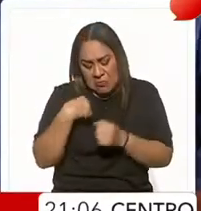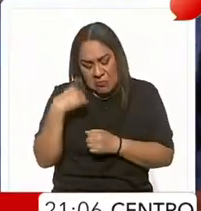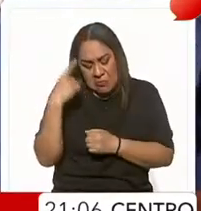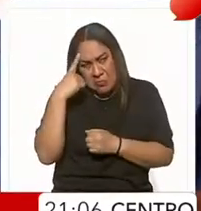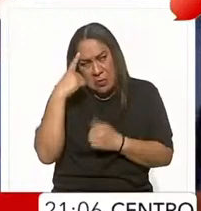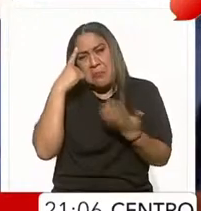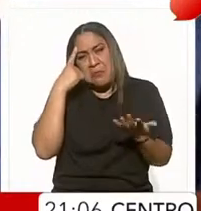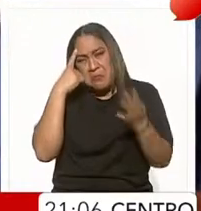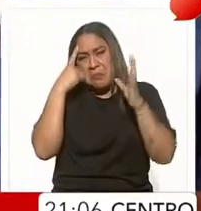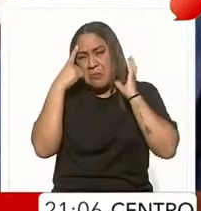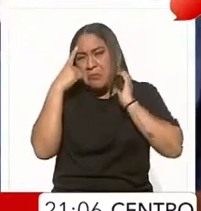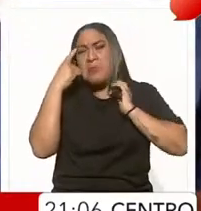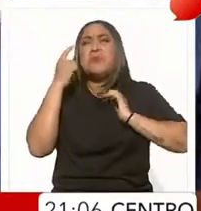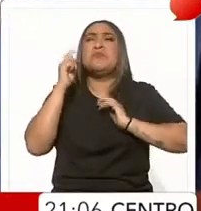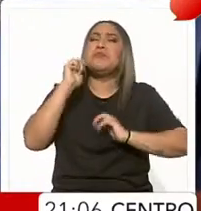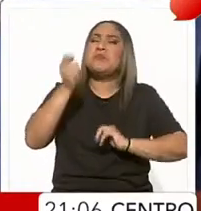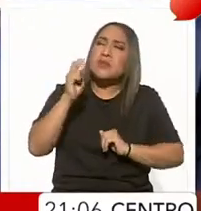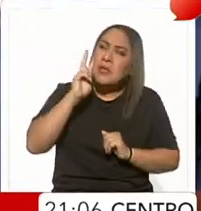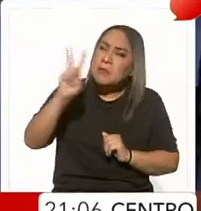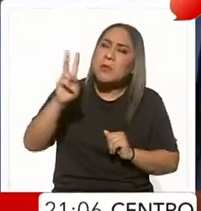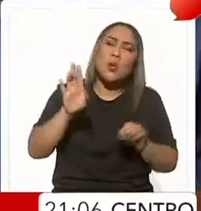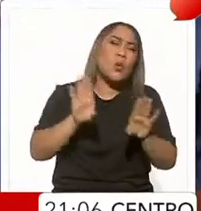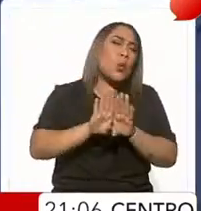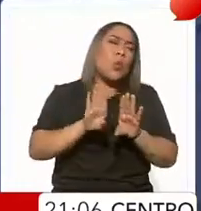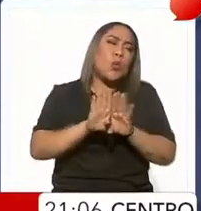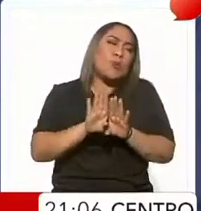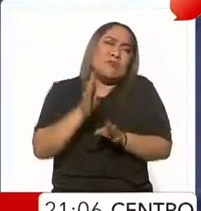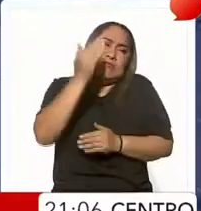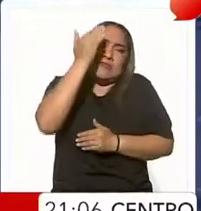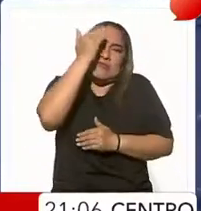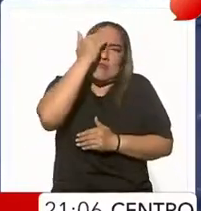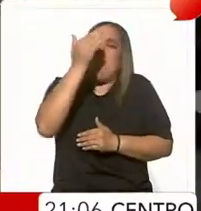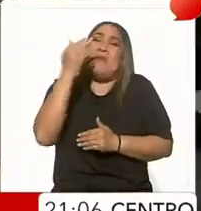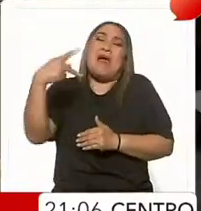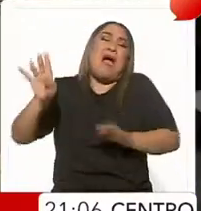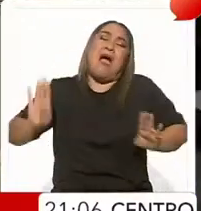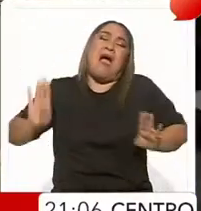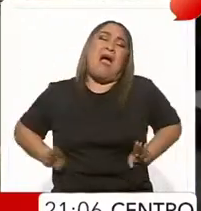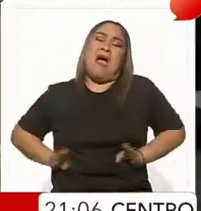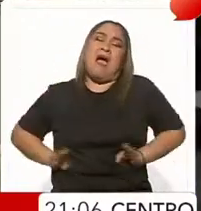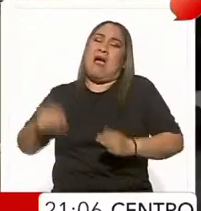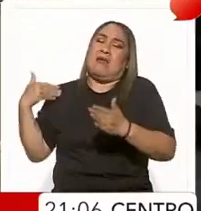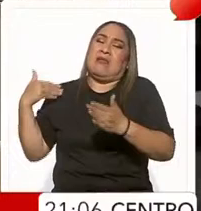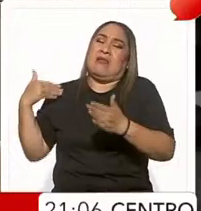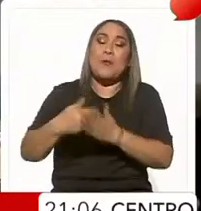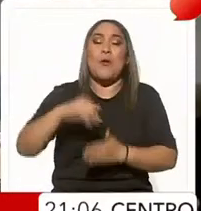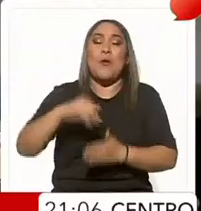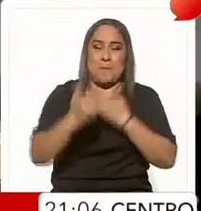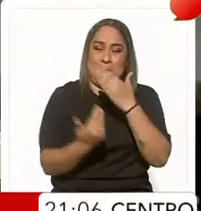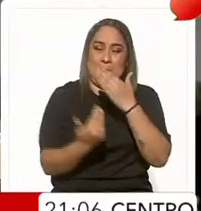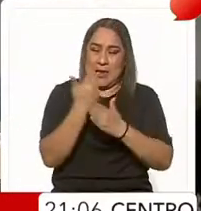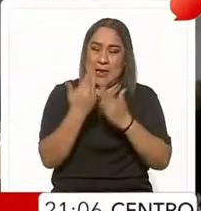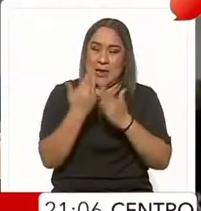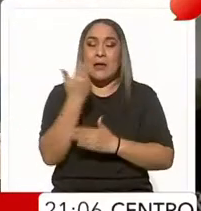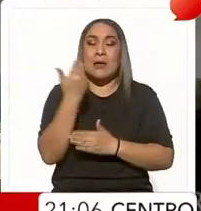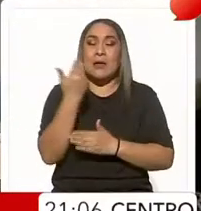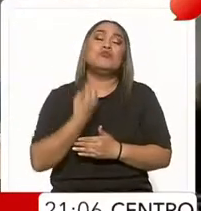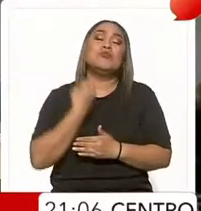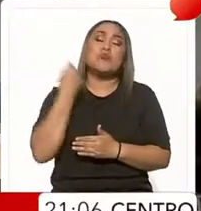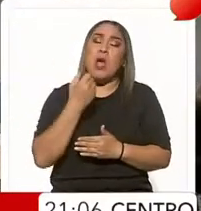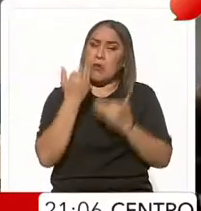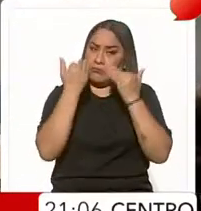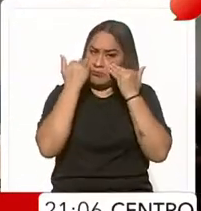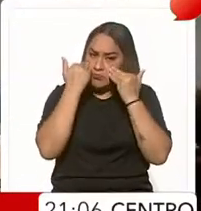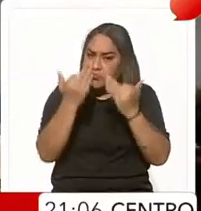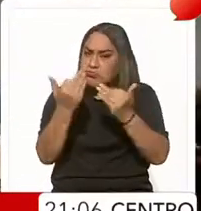se trata de la temporada. En su mañanera, el presidente se encargó de evidenciar